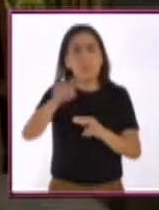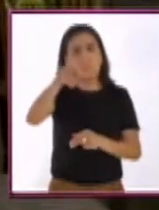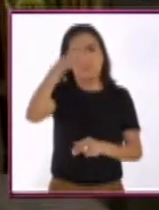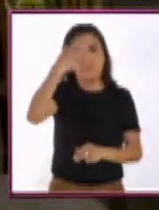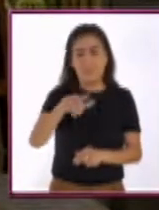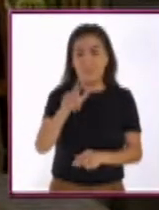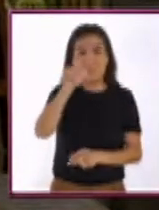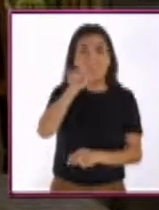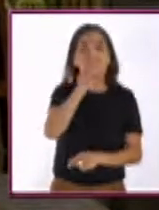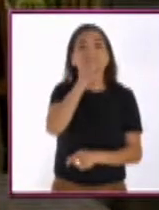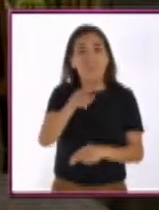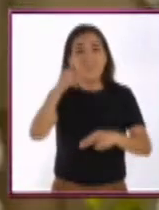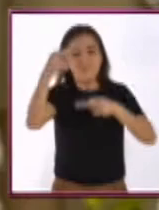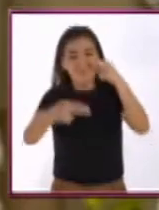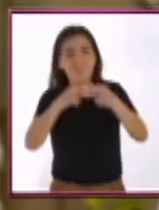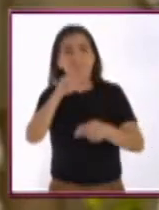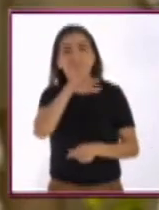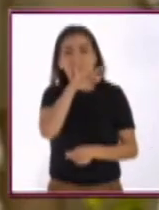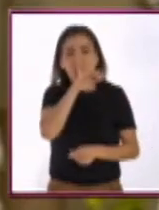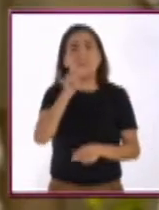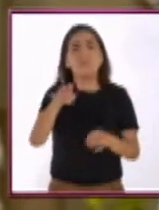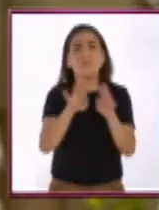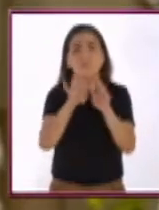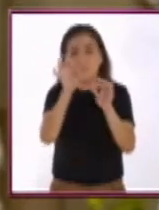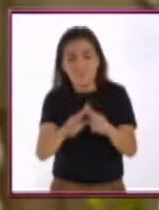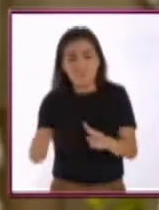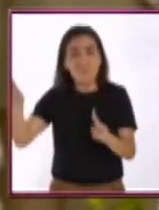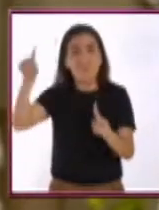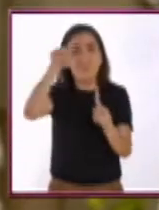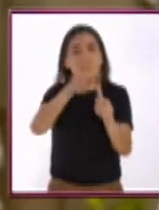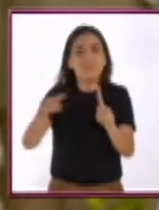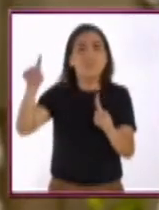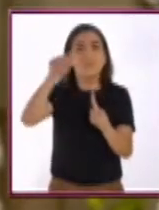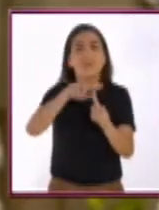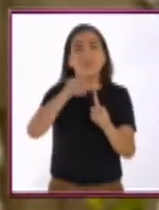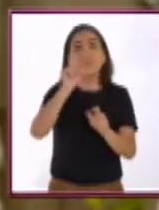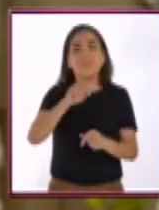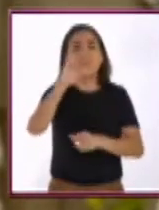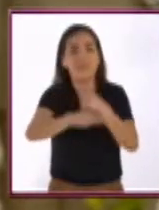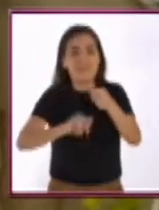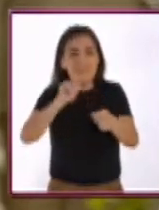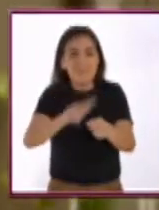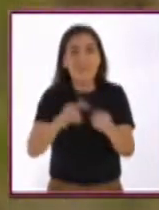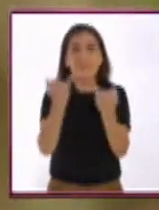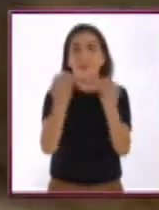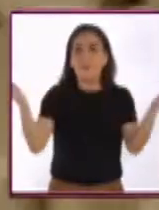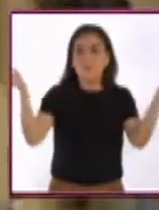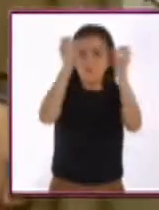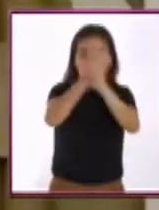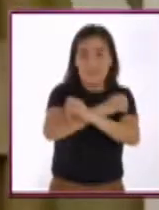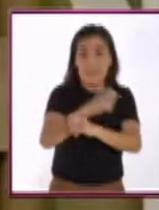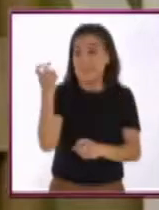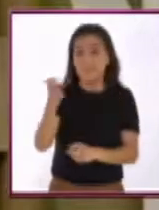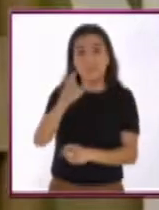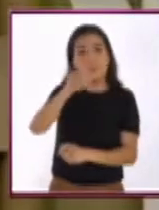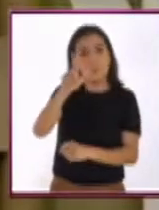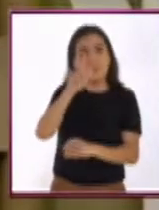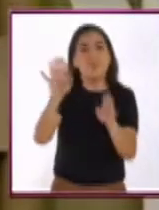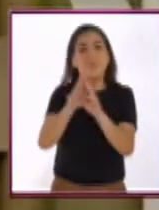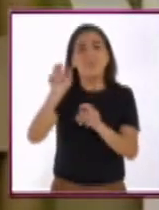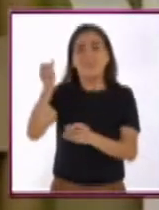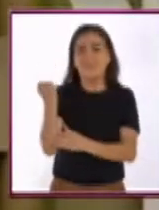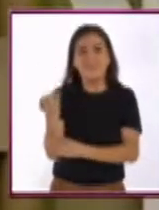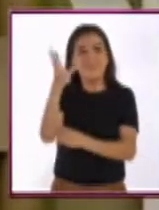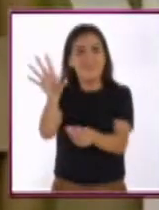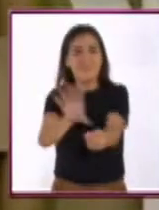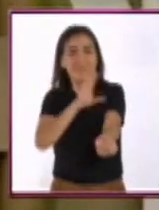empezar, ¿sabías que la luz también contamina? Nuestros ciclos biológicos y de los animales están regulados por la luz y la oscuridad. Por eso la